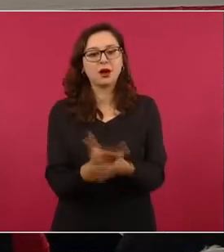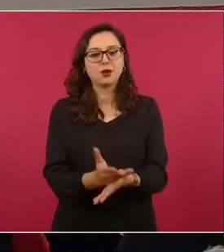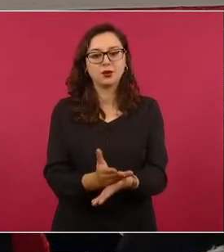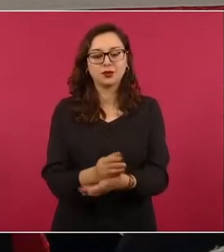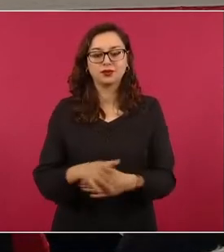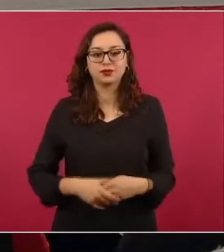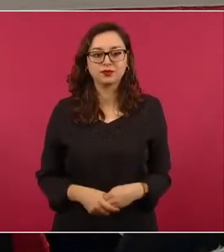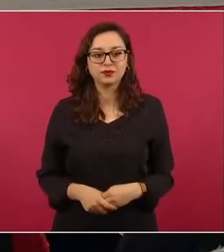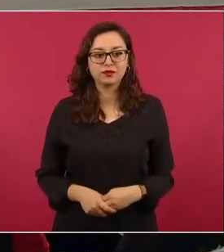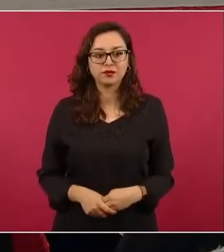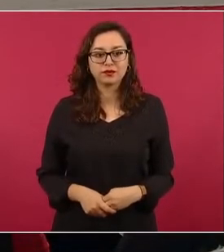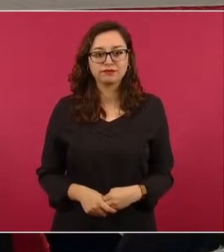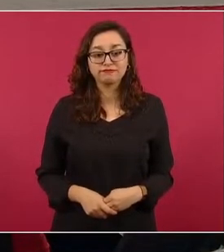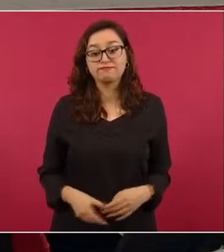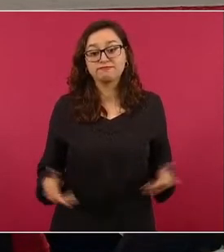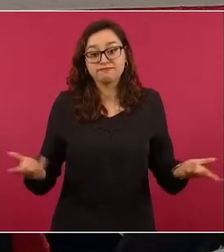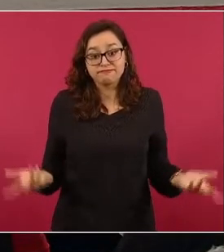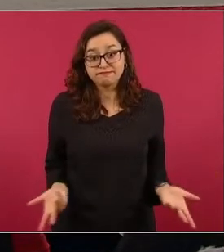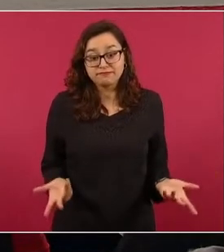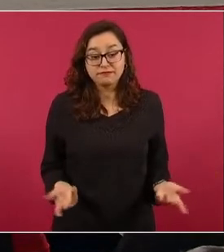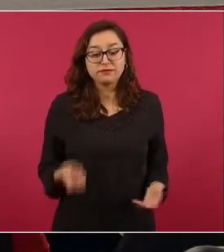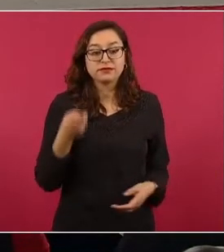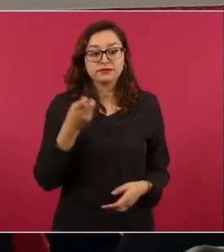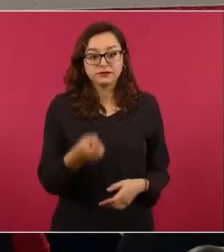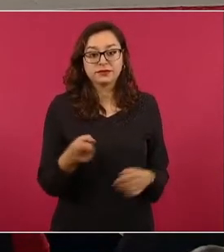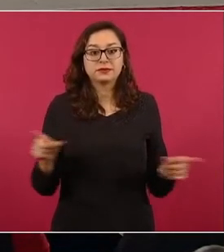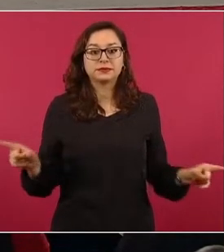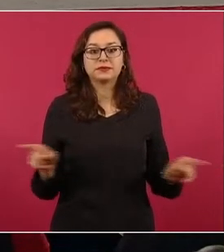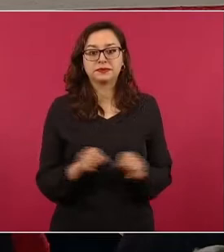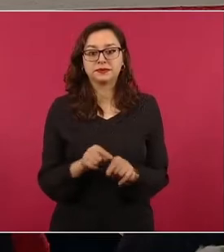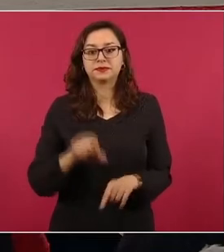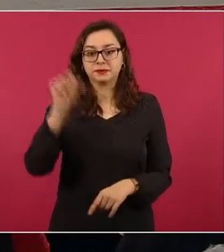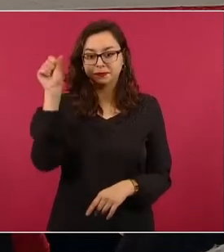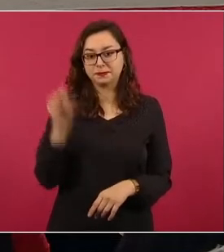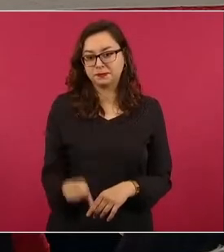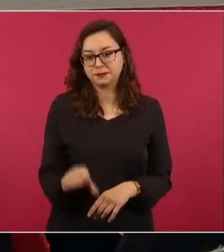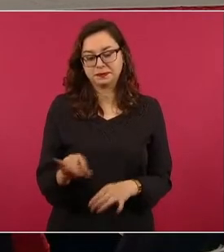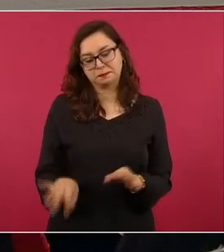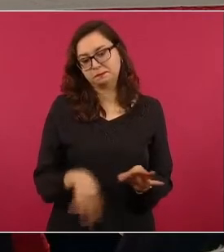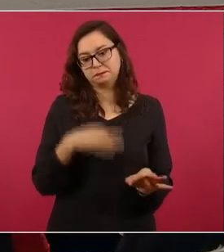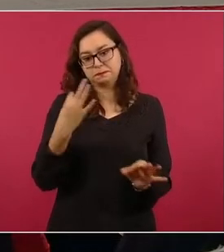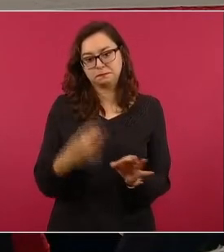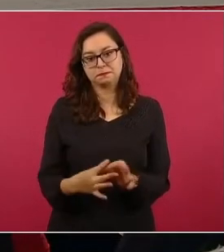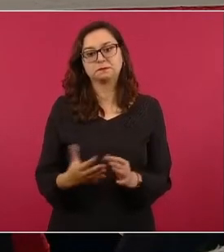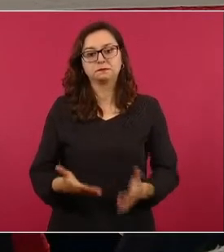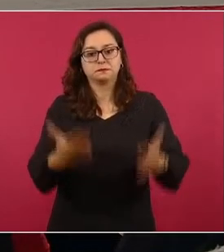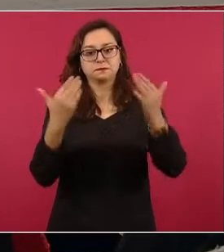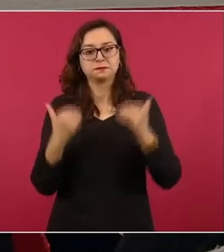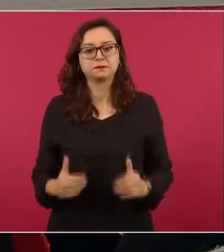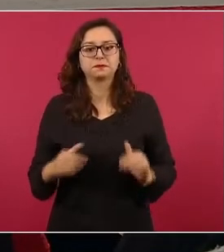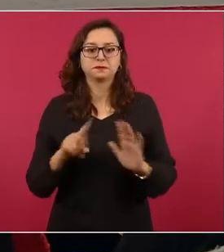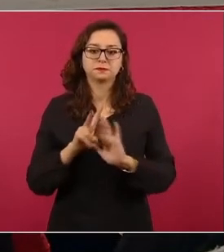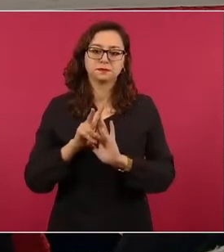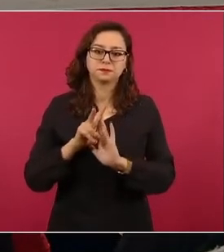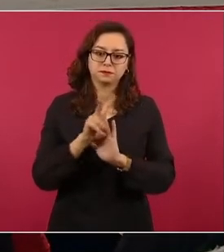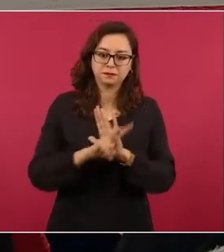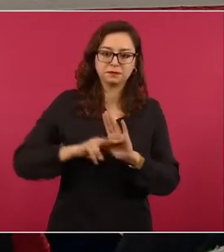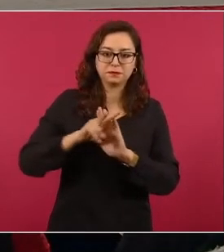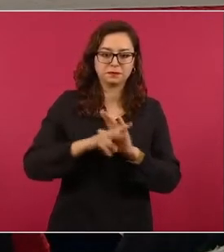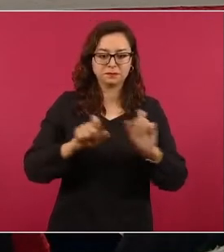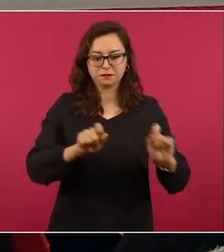Y bueno, hasta aquí la sección de hoy, pero vamos a pasar un video que nos preparó